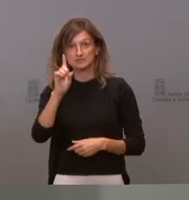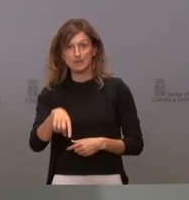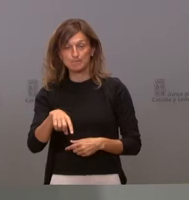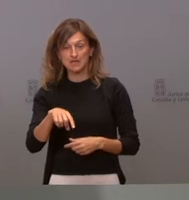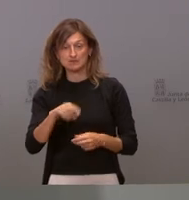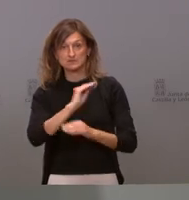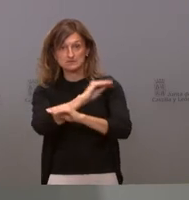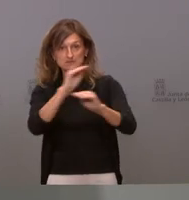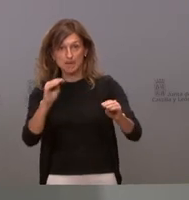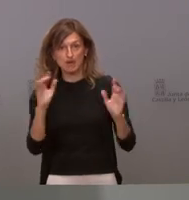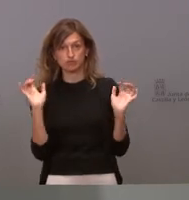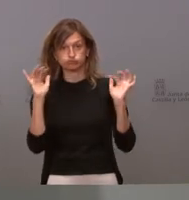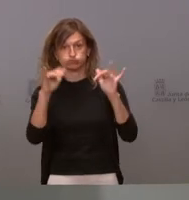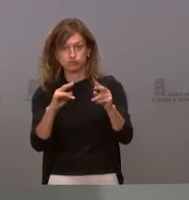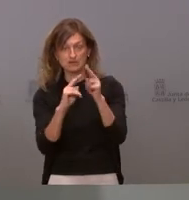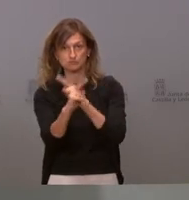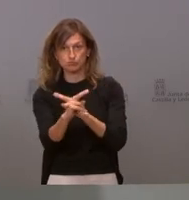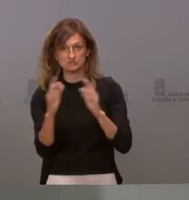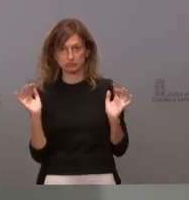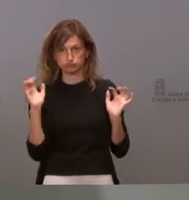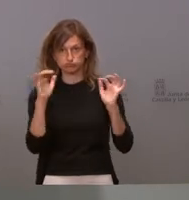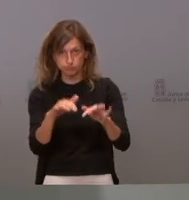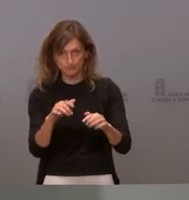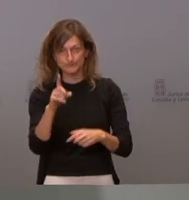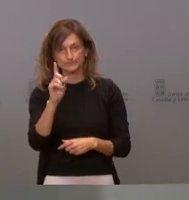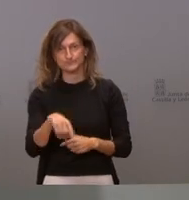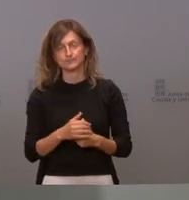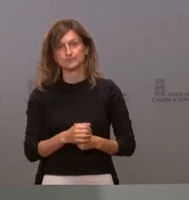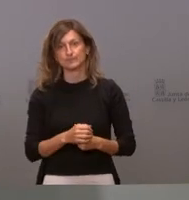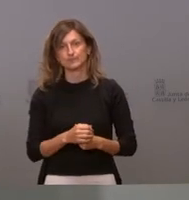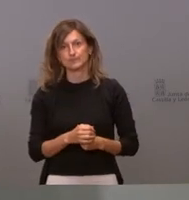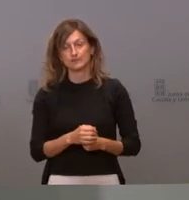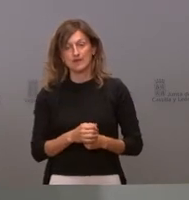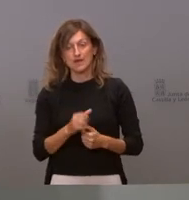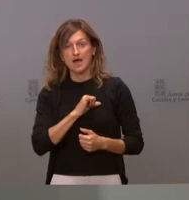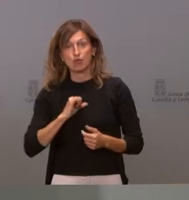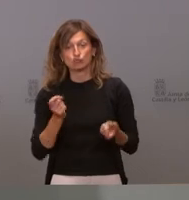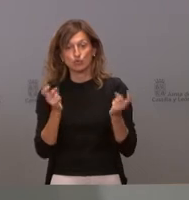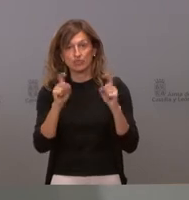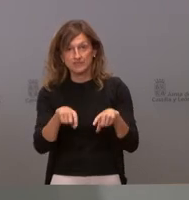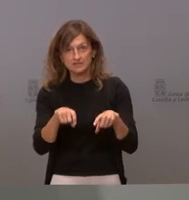los llamamientos es masiva es decir que la respuesta ha habido mucha polémica con el asunto de la doctora cita y la doctora cita